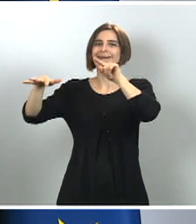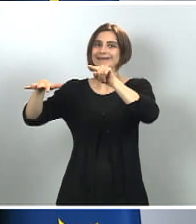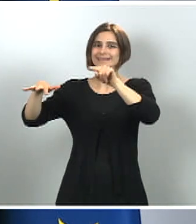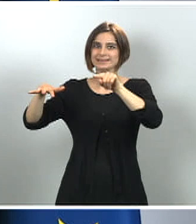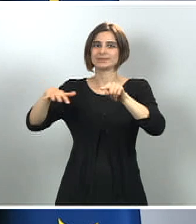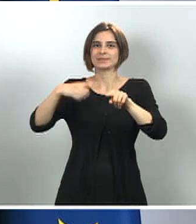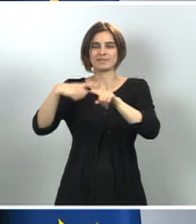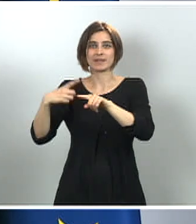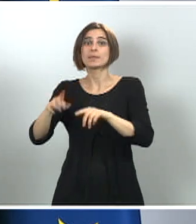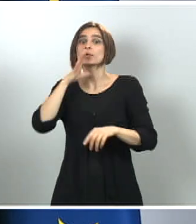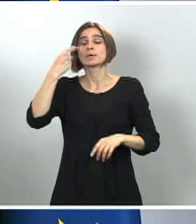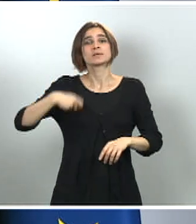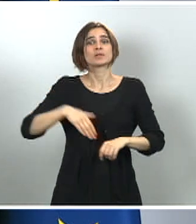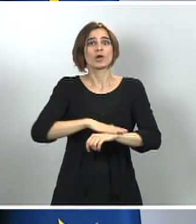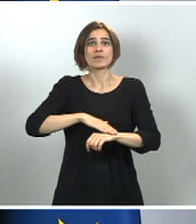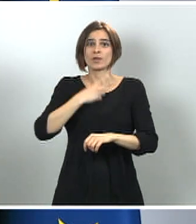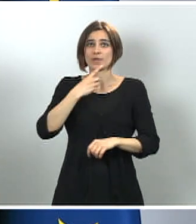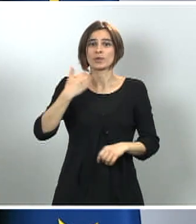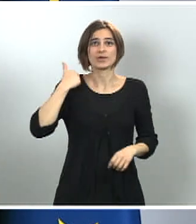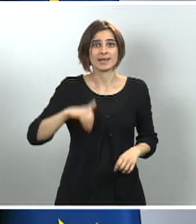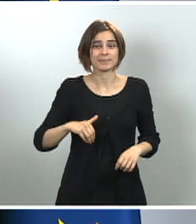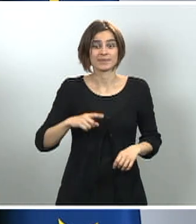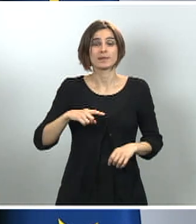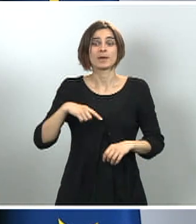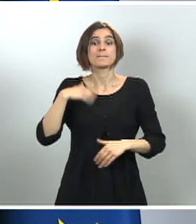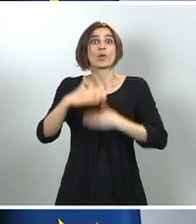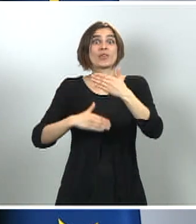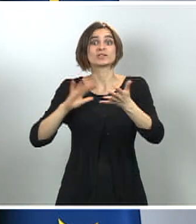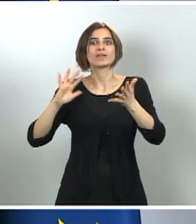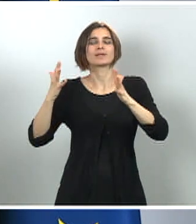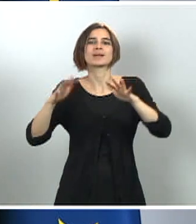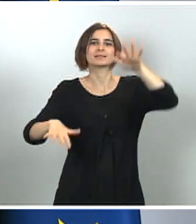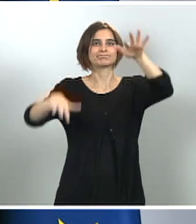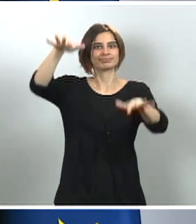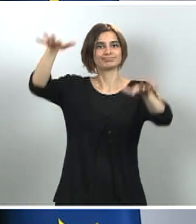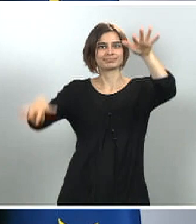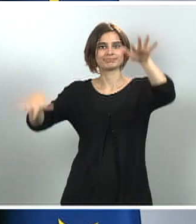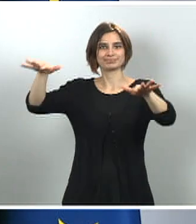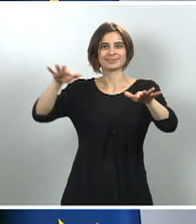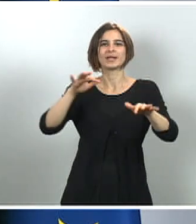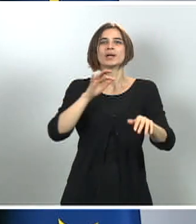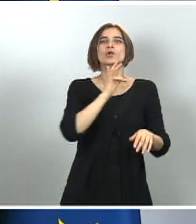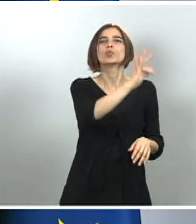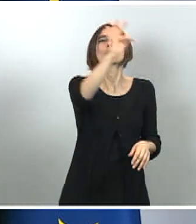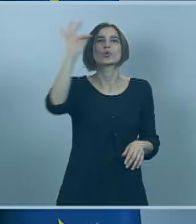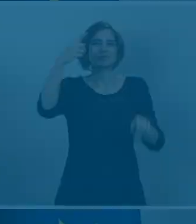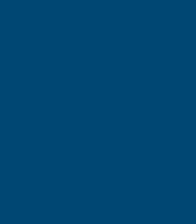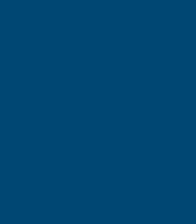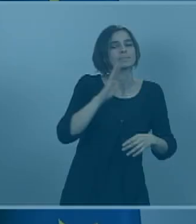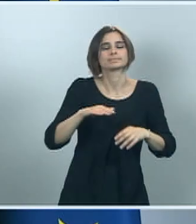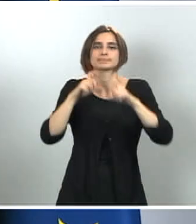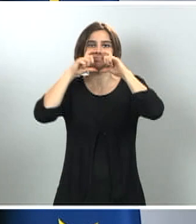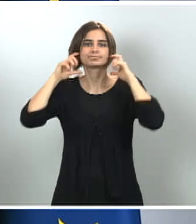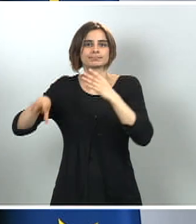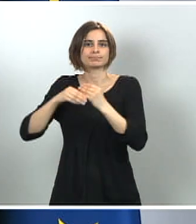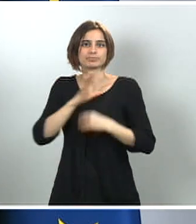Gobierno que este proceso de transición va a ser asimétrico, no necesariamente con unidades territoriales iguales a las comunidades autónomas.